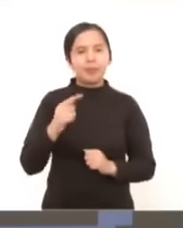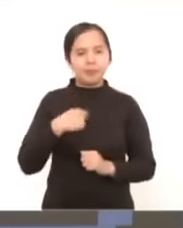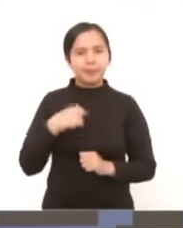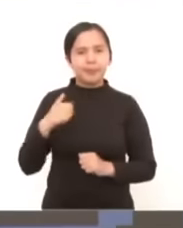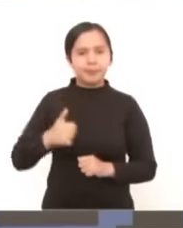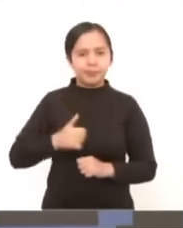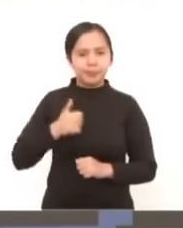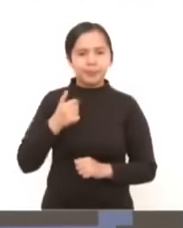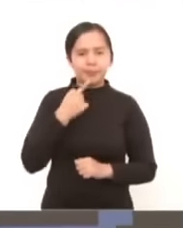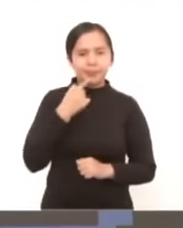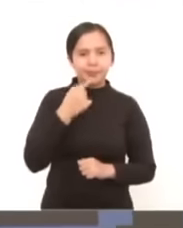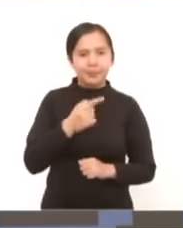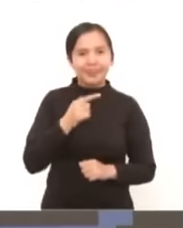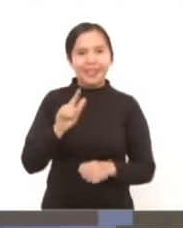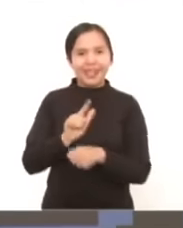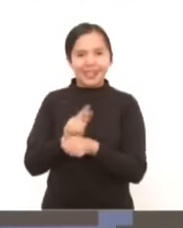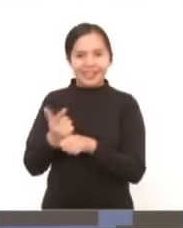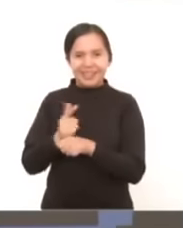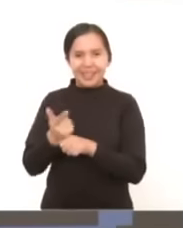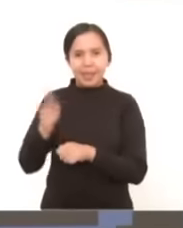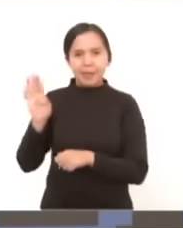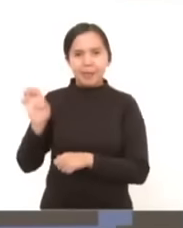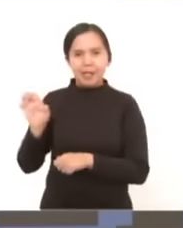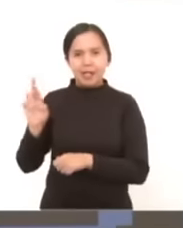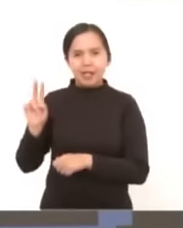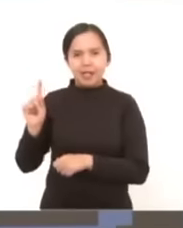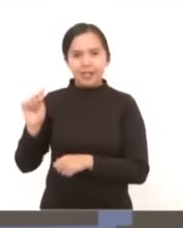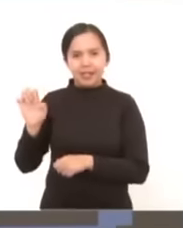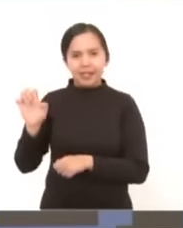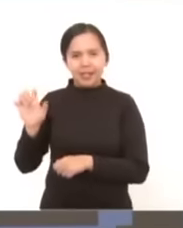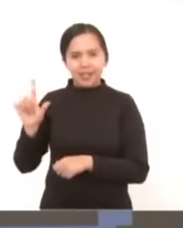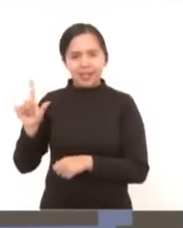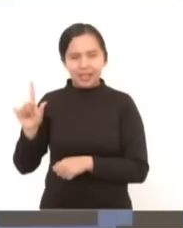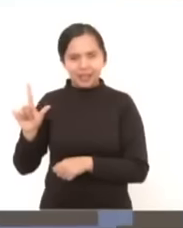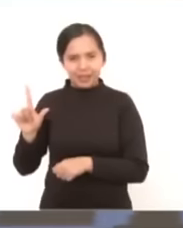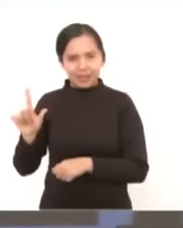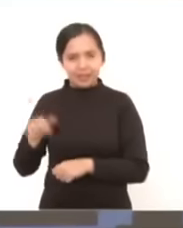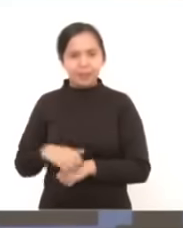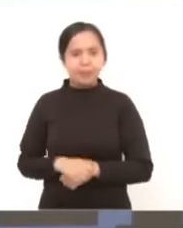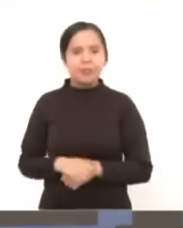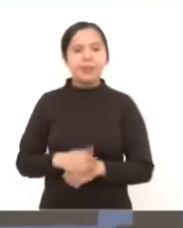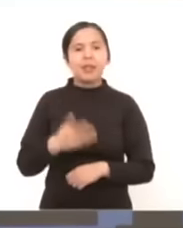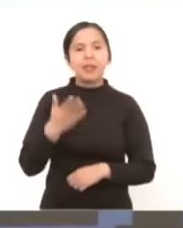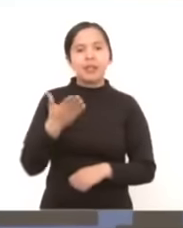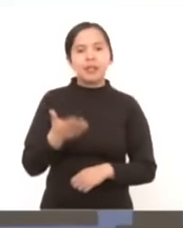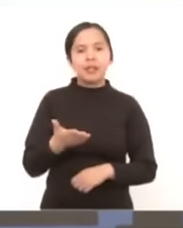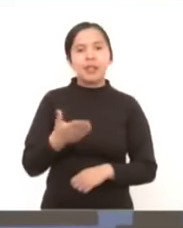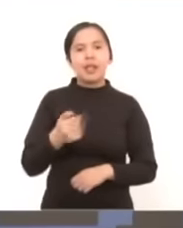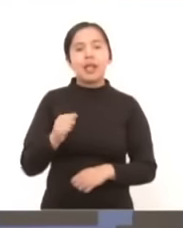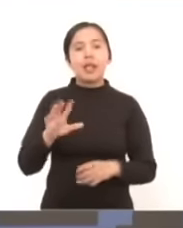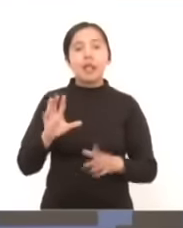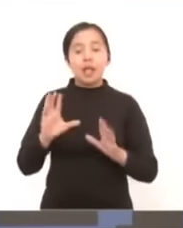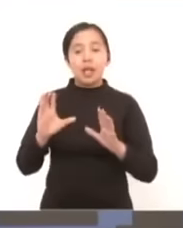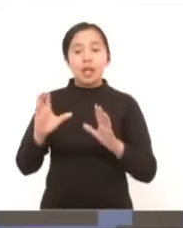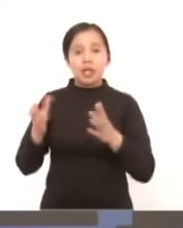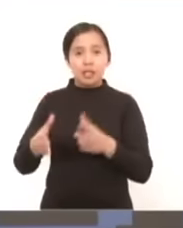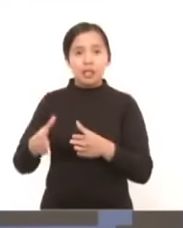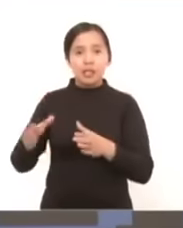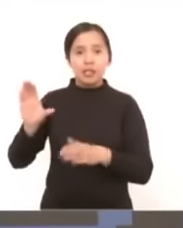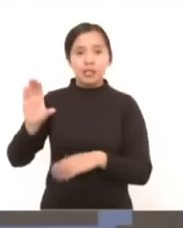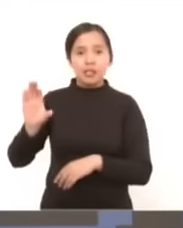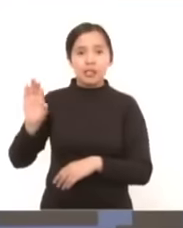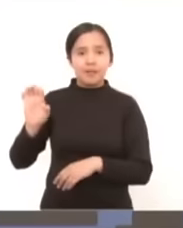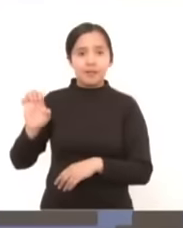aquí está el licenciado Bartlett director de la Comisión Federal de Electricidad que la Comisión Federal de